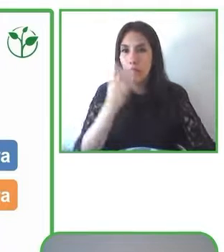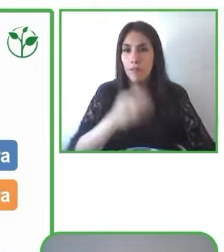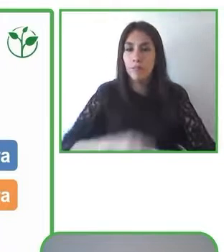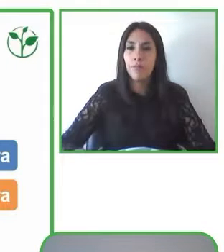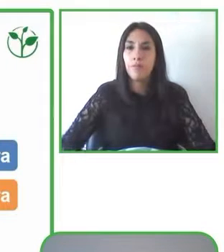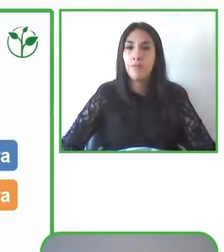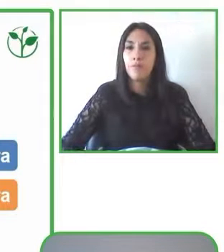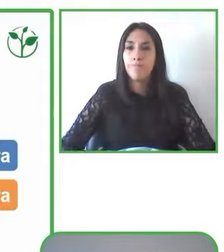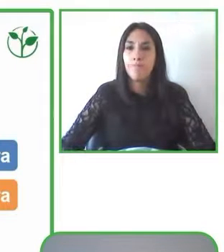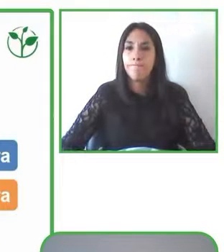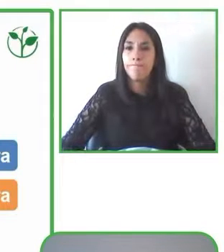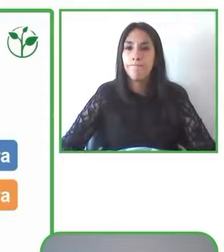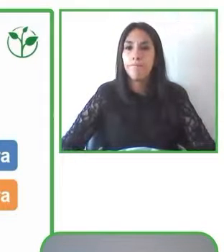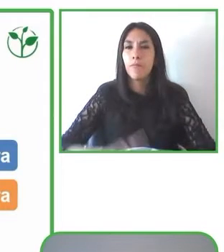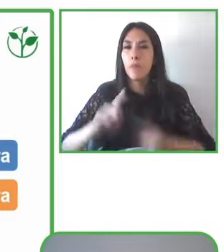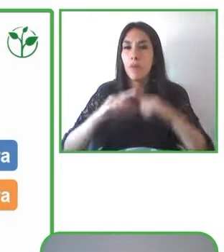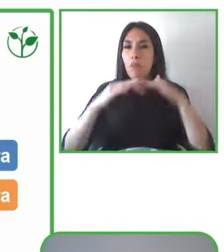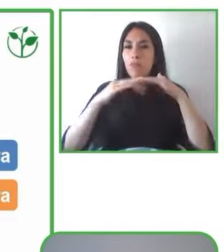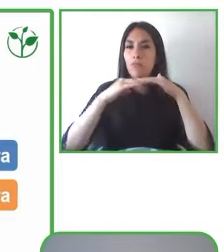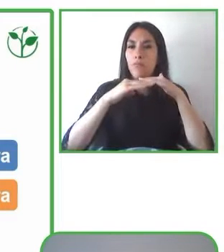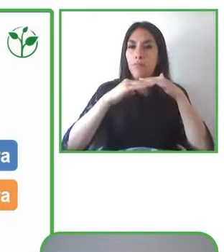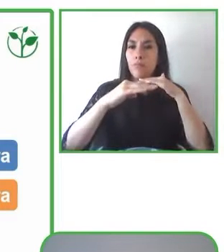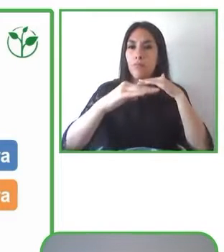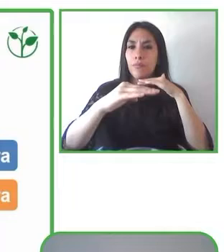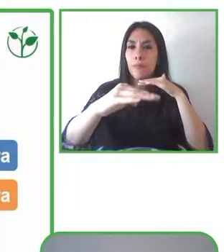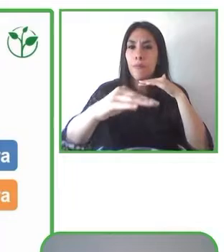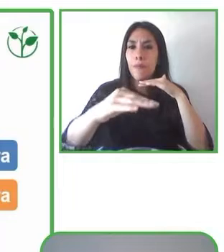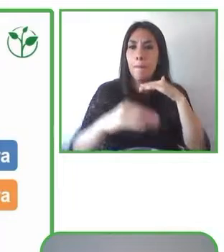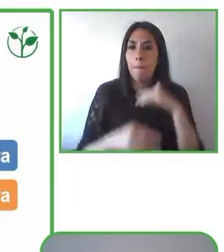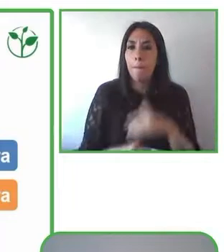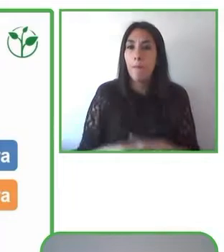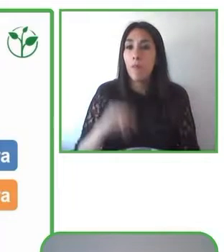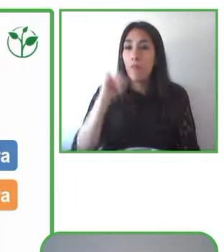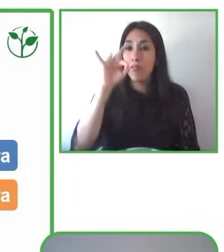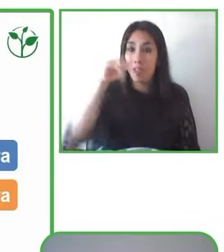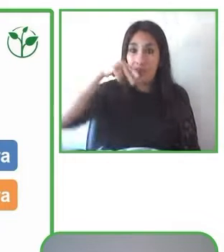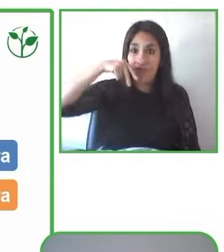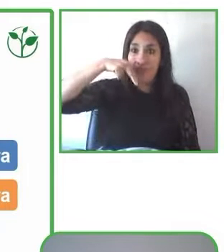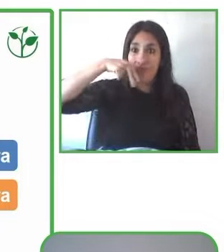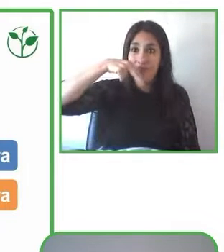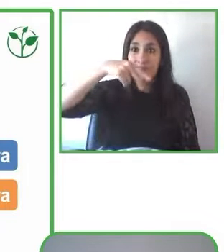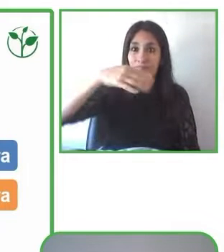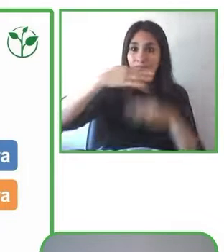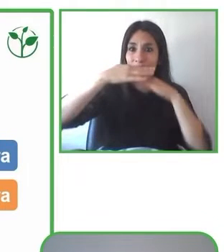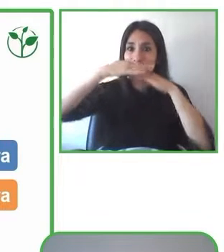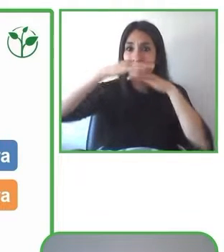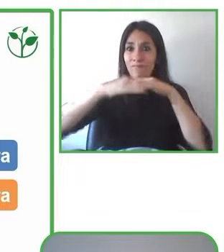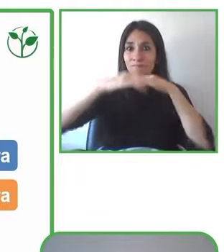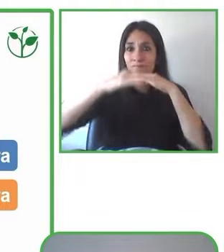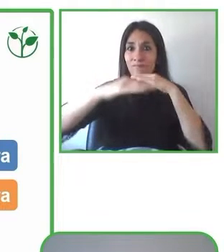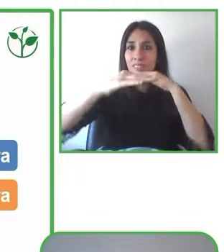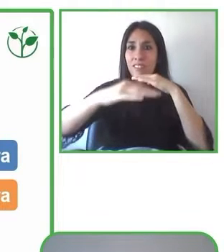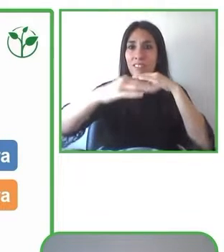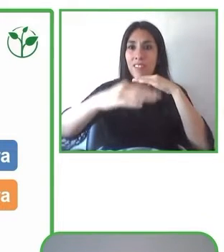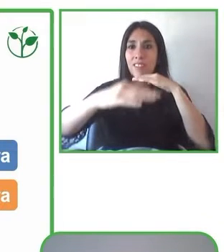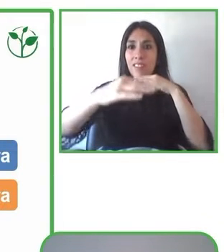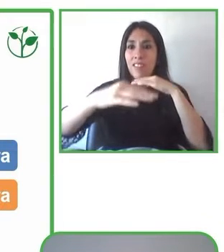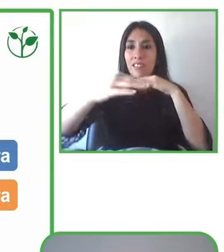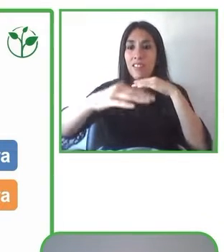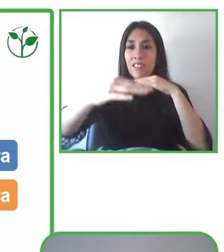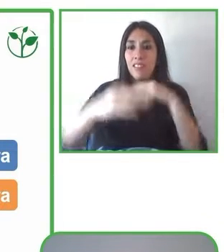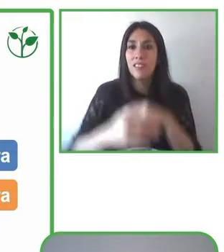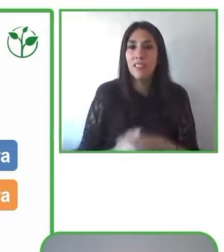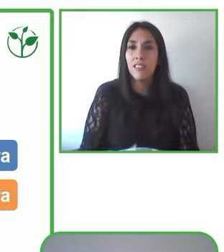formas y por los colores, que es muy difícil para todos caminar sobre ellos sin sentirse un